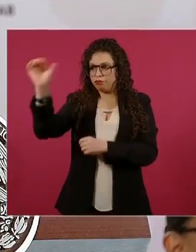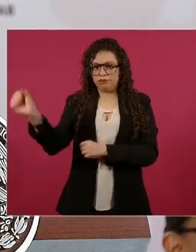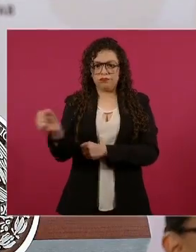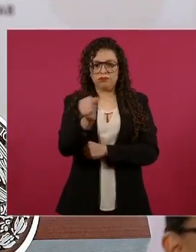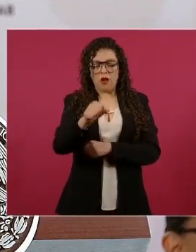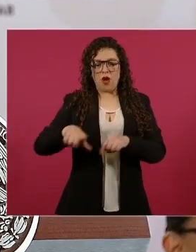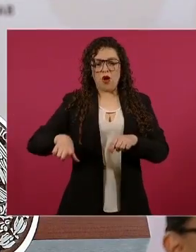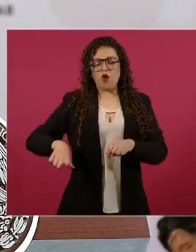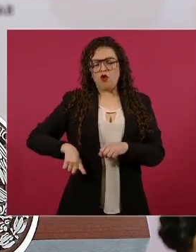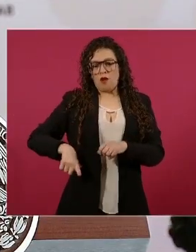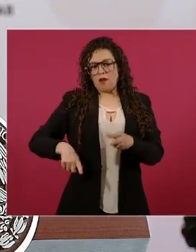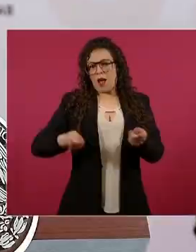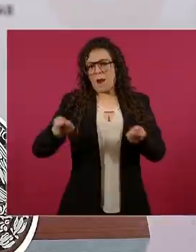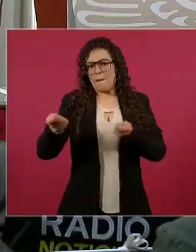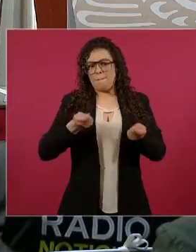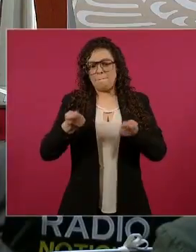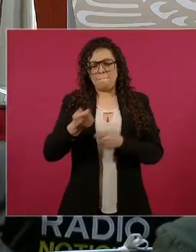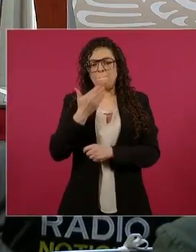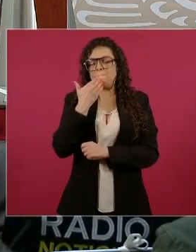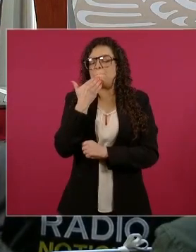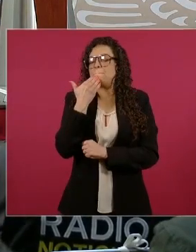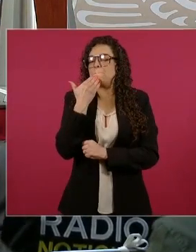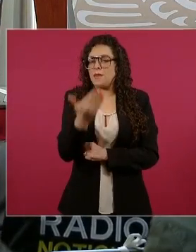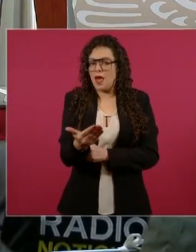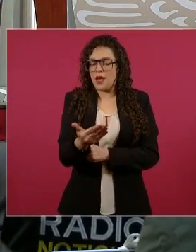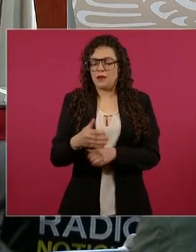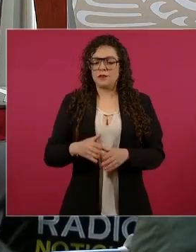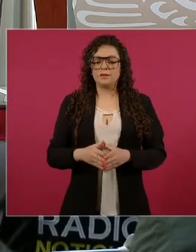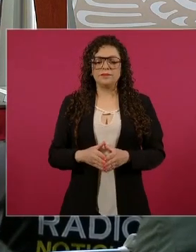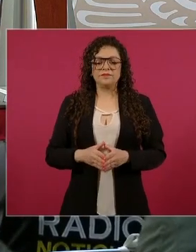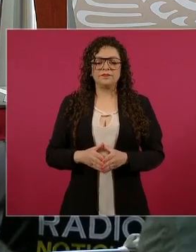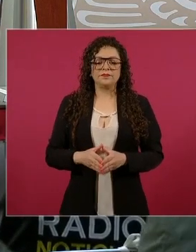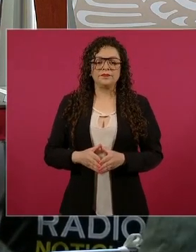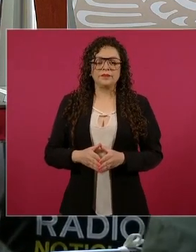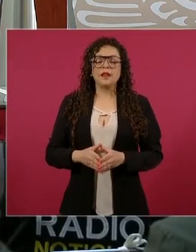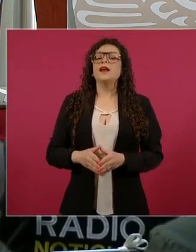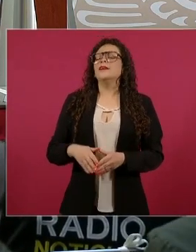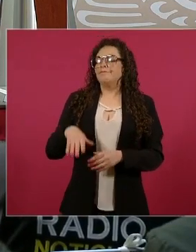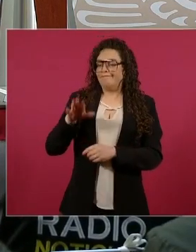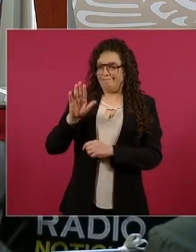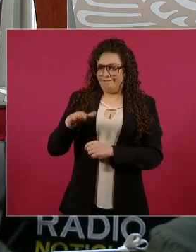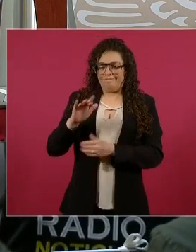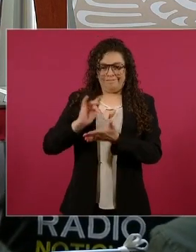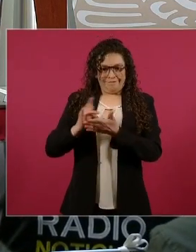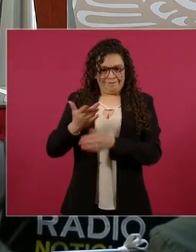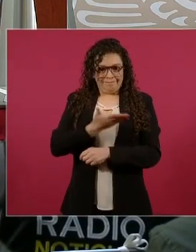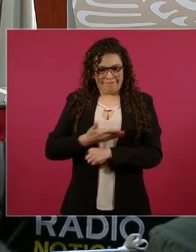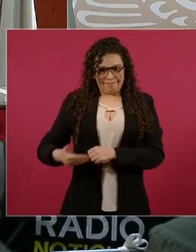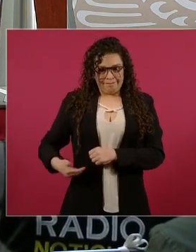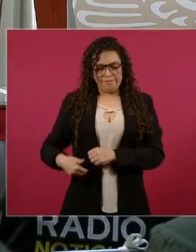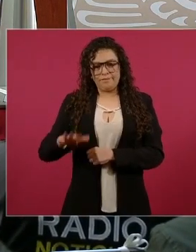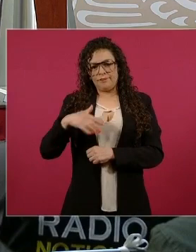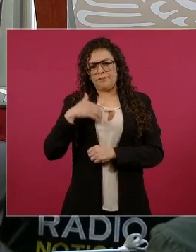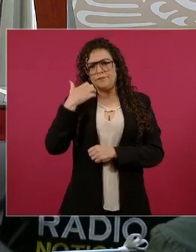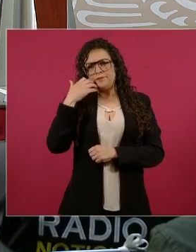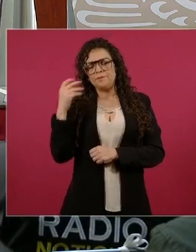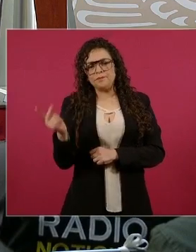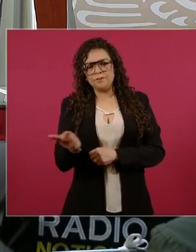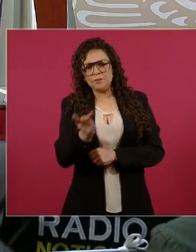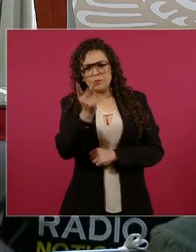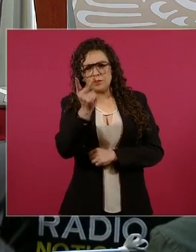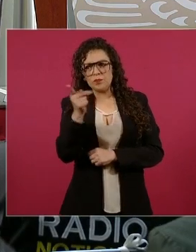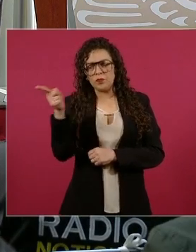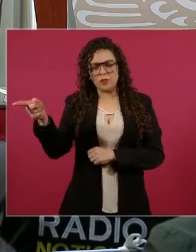Presidente, entonces, en este tenor, ¿qué opinión le merece lo que ha señalado últimamente la oposición de que su